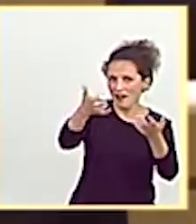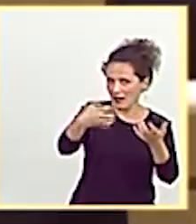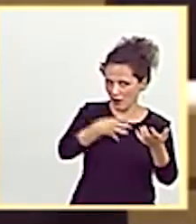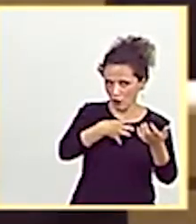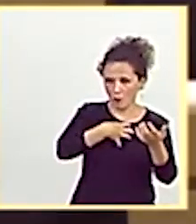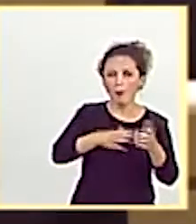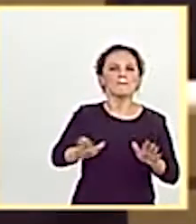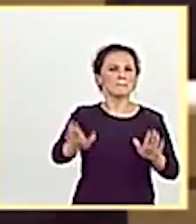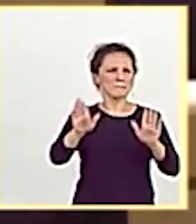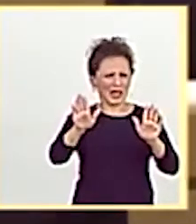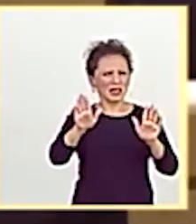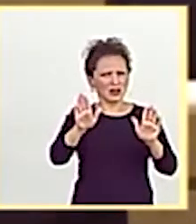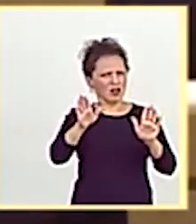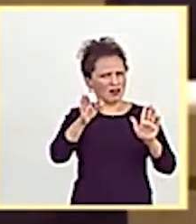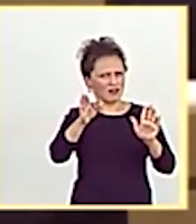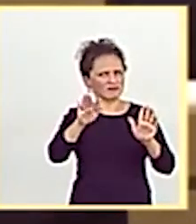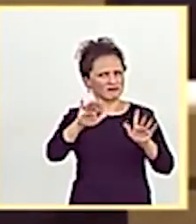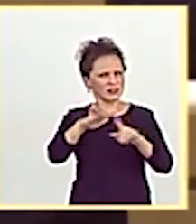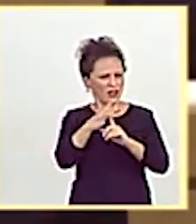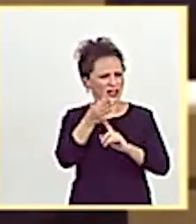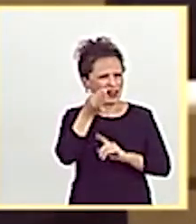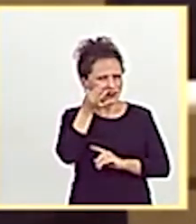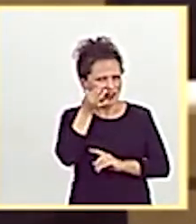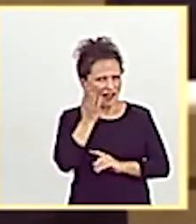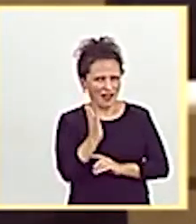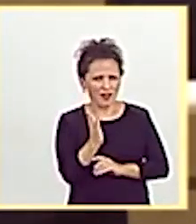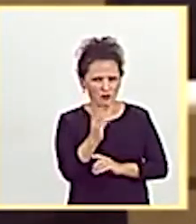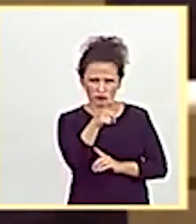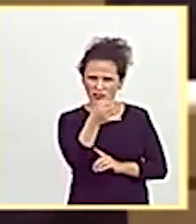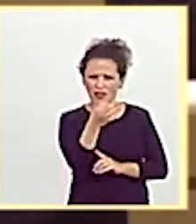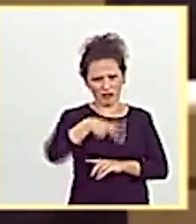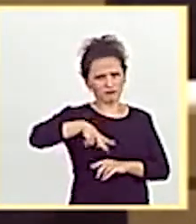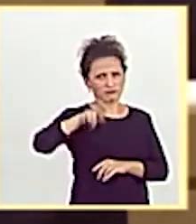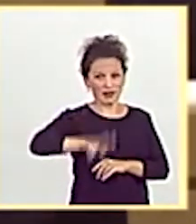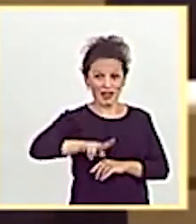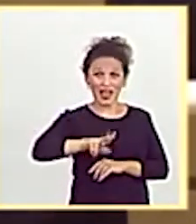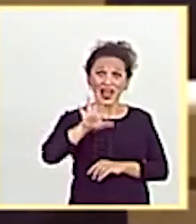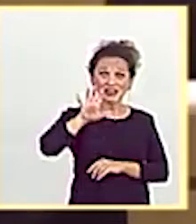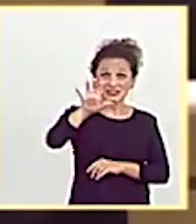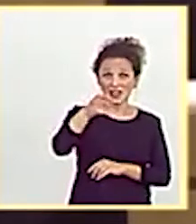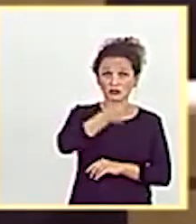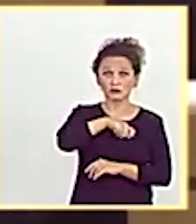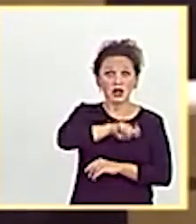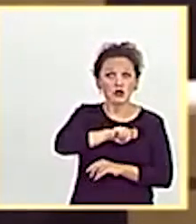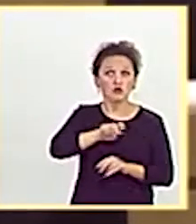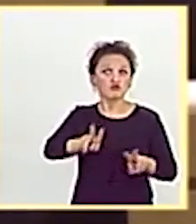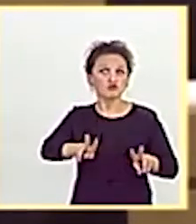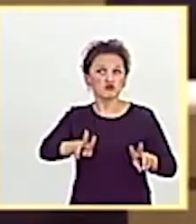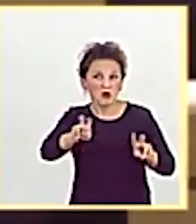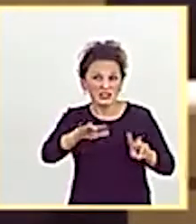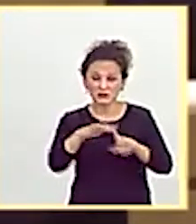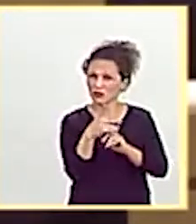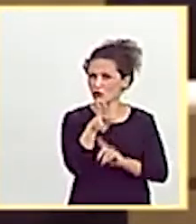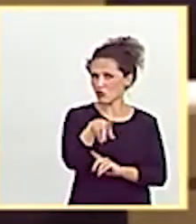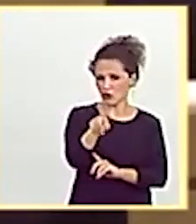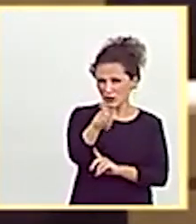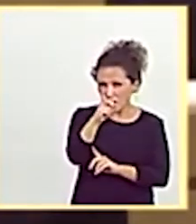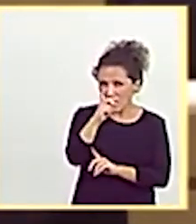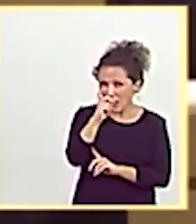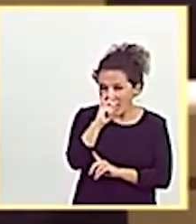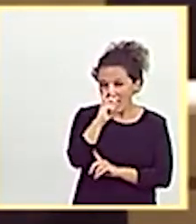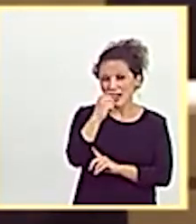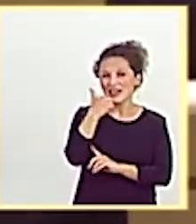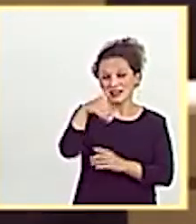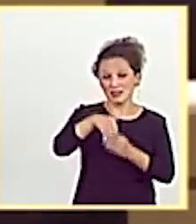seamos realistas y reconozcame que esto en el Estado español no es nada nuevo. ¿Recuerda el estatuto aprobado en